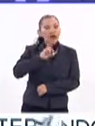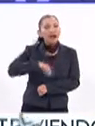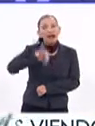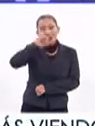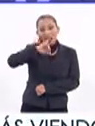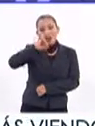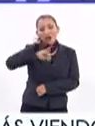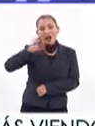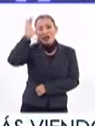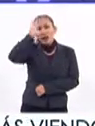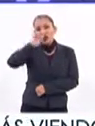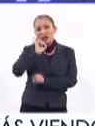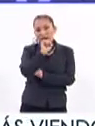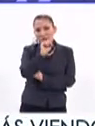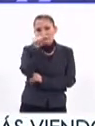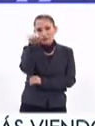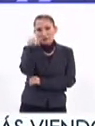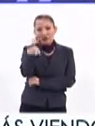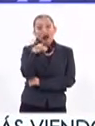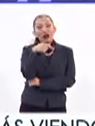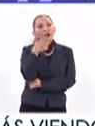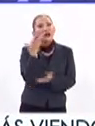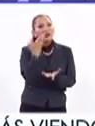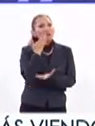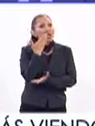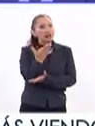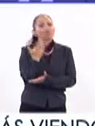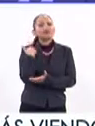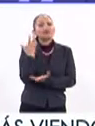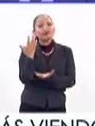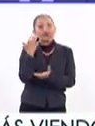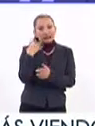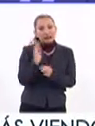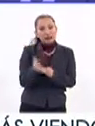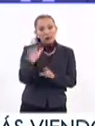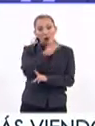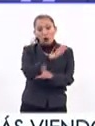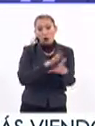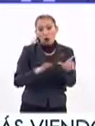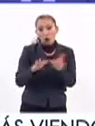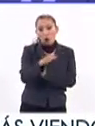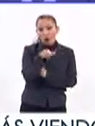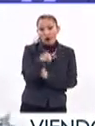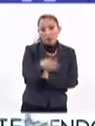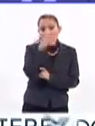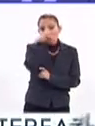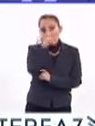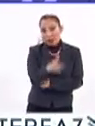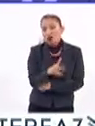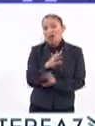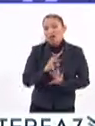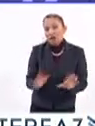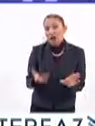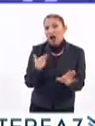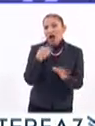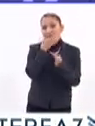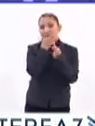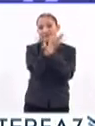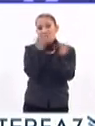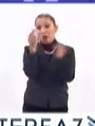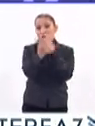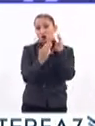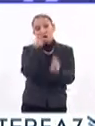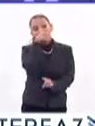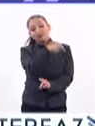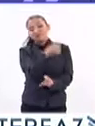Sheinbaum, pues son muy, ahora sí que bien recibidas en un contexto en donde, pues México ya está decretado a